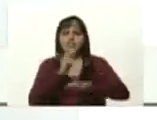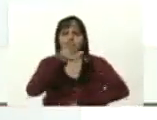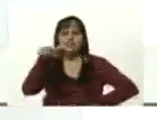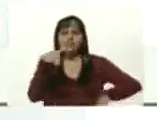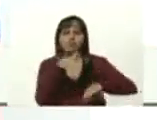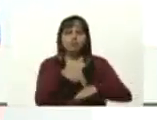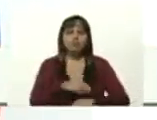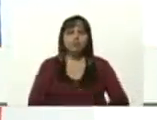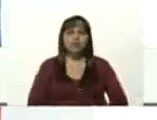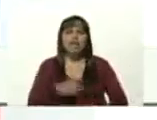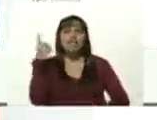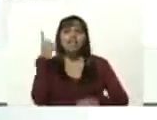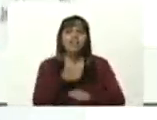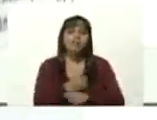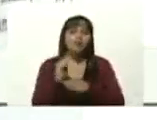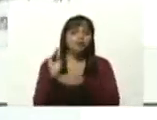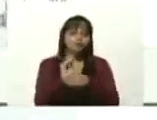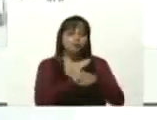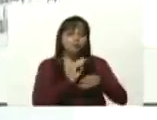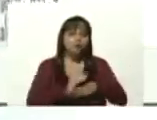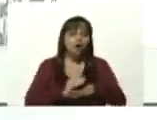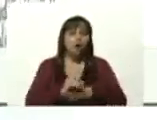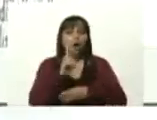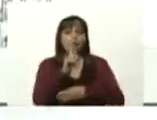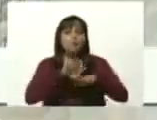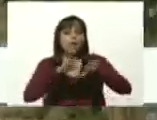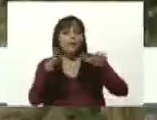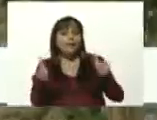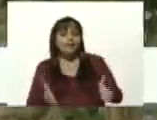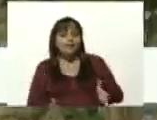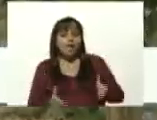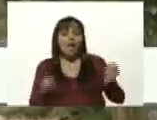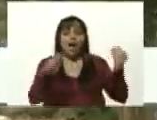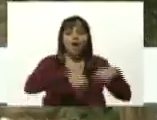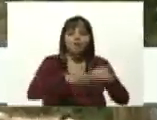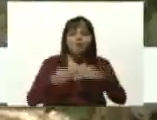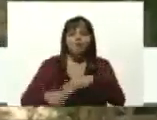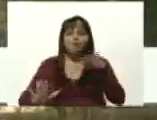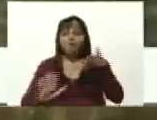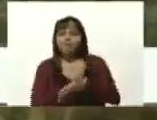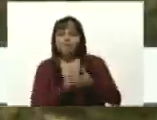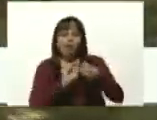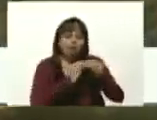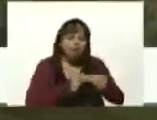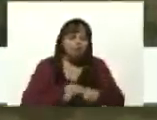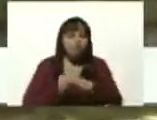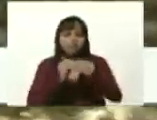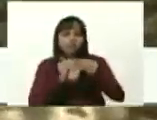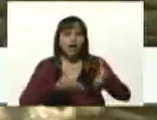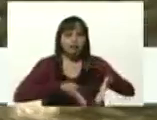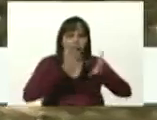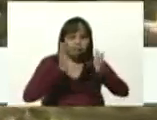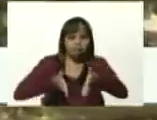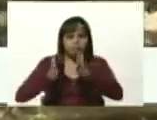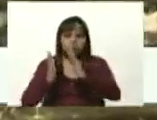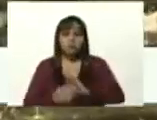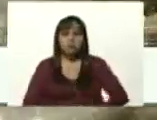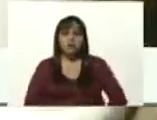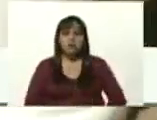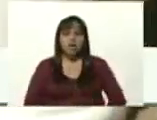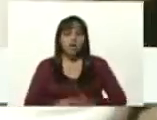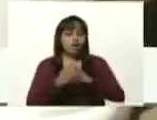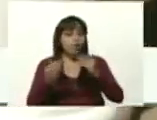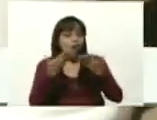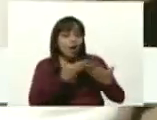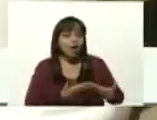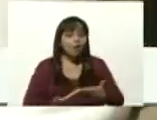que debemos garantizar una mesa de infraestructura en todas las instalaciones educativas nacionales